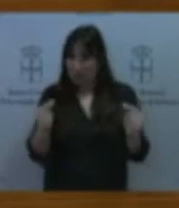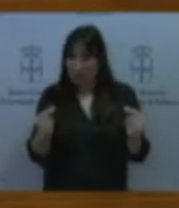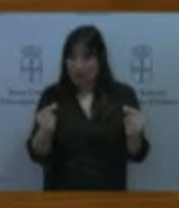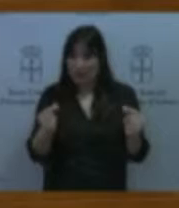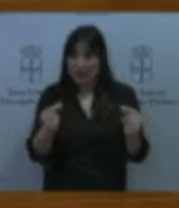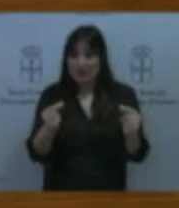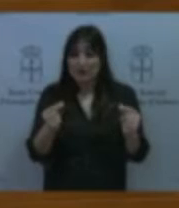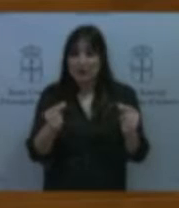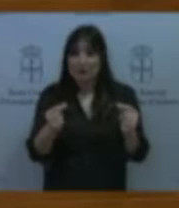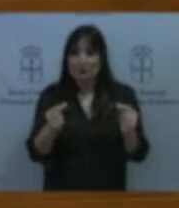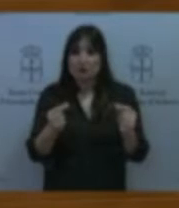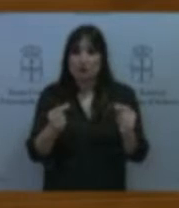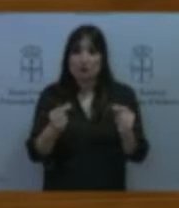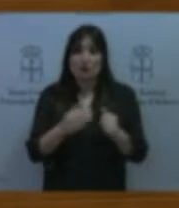velocidad,